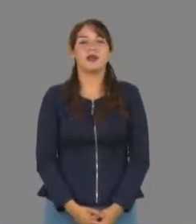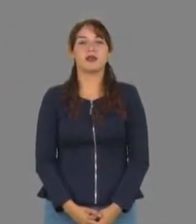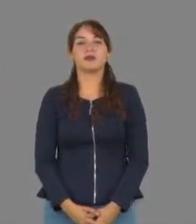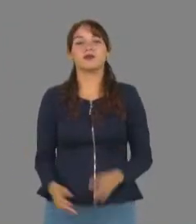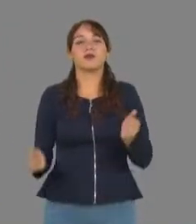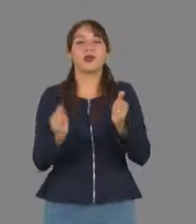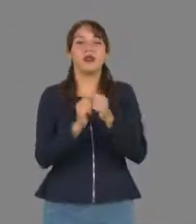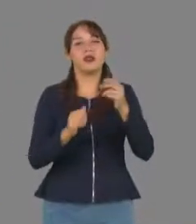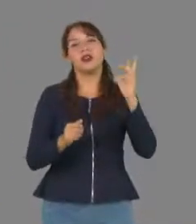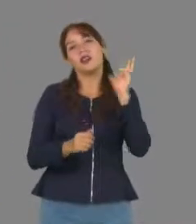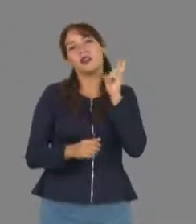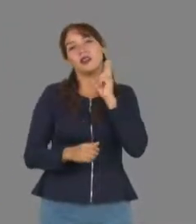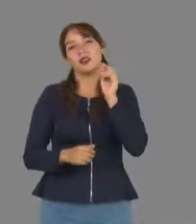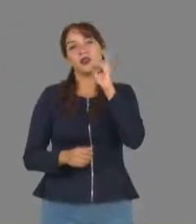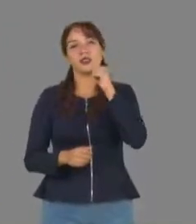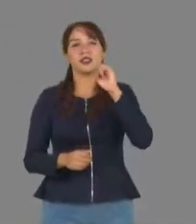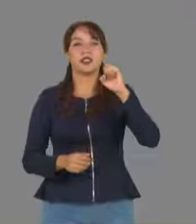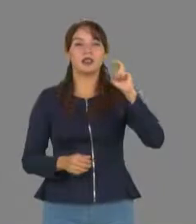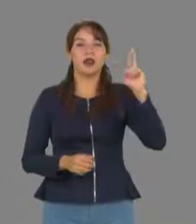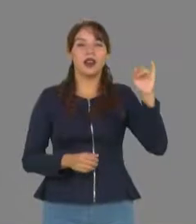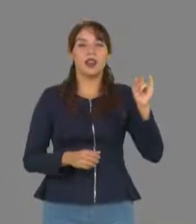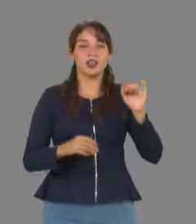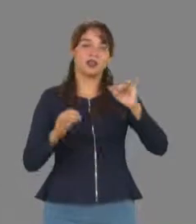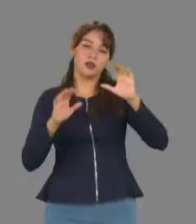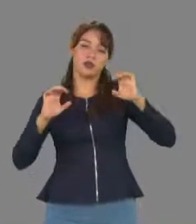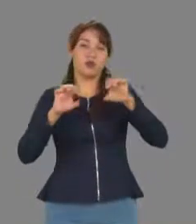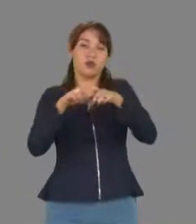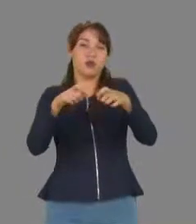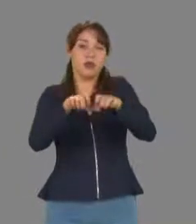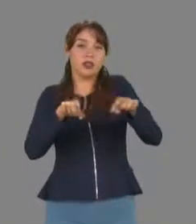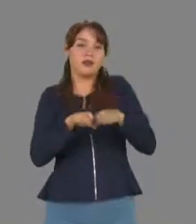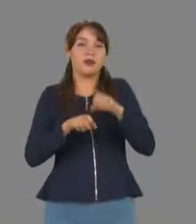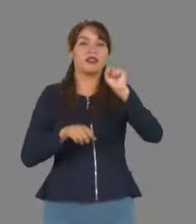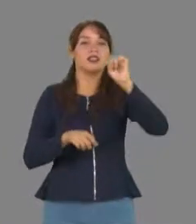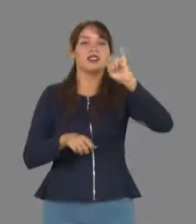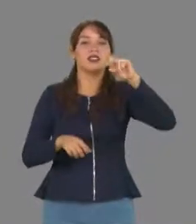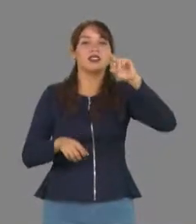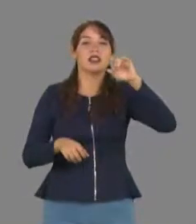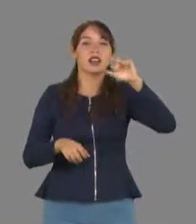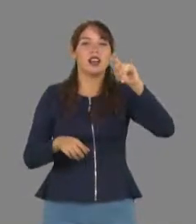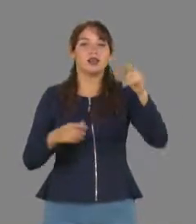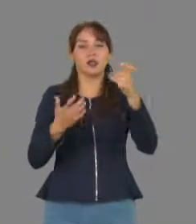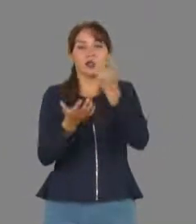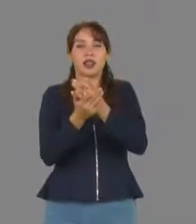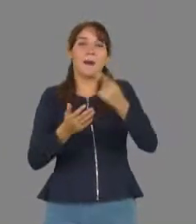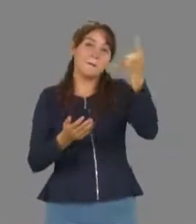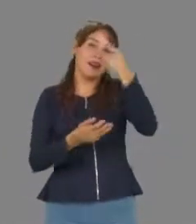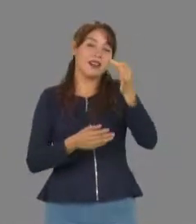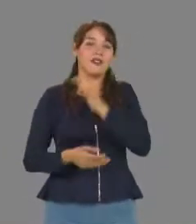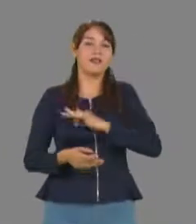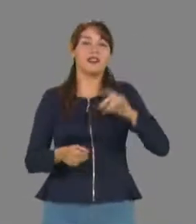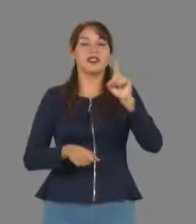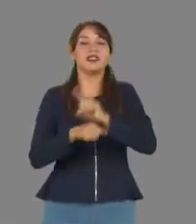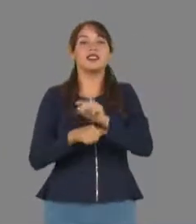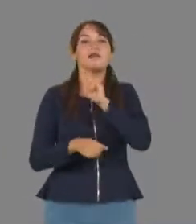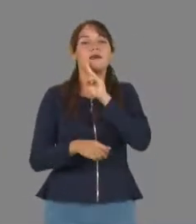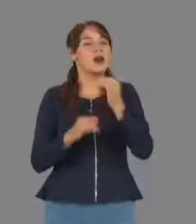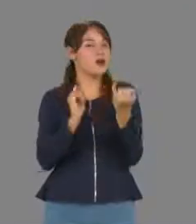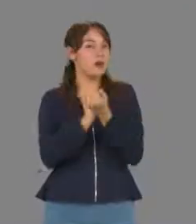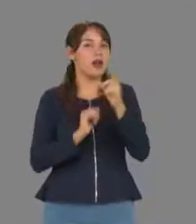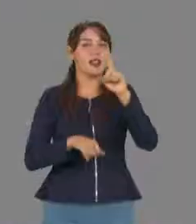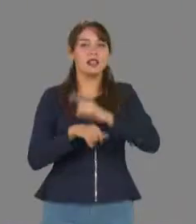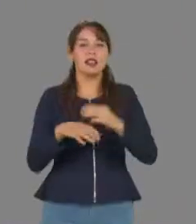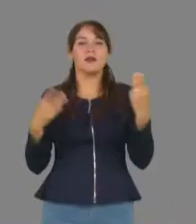Con la presencia del rector José Andrés Suárez Fernández, el Sindicato Único de Trabajadores Académicos de la UAD celebra el Día de la Madre y el Día del